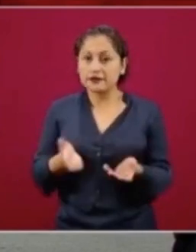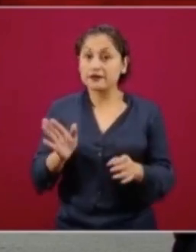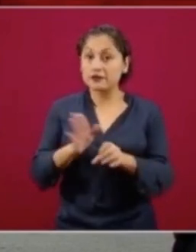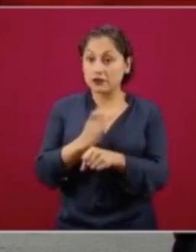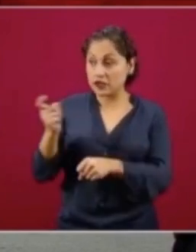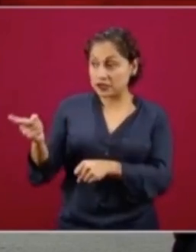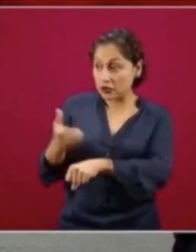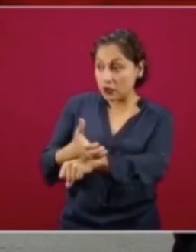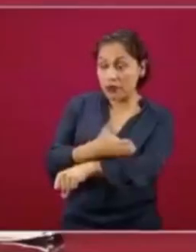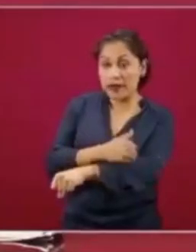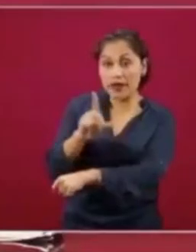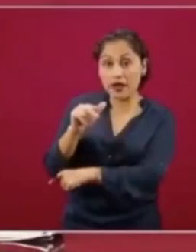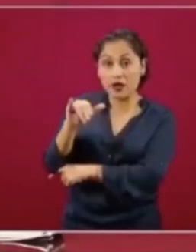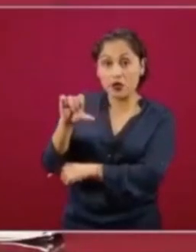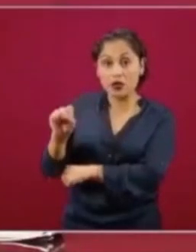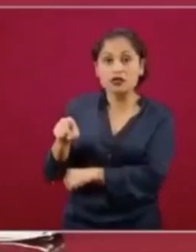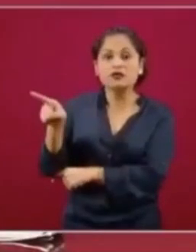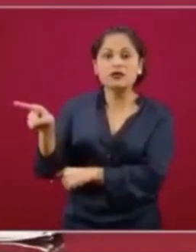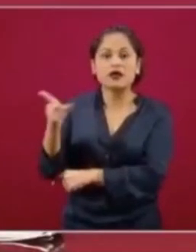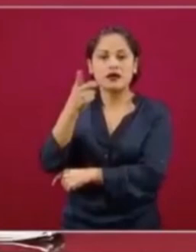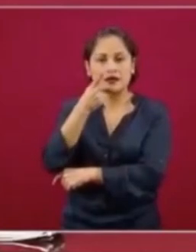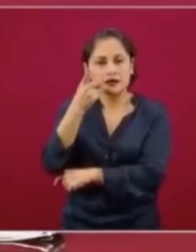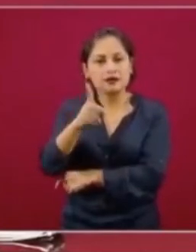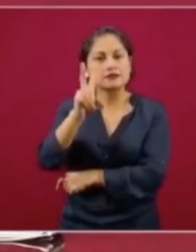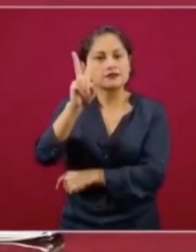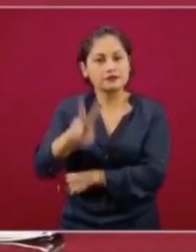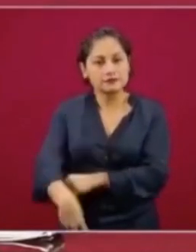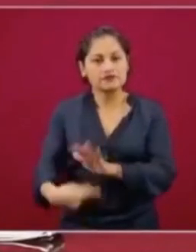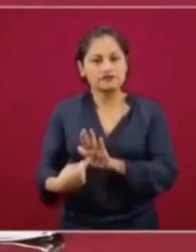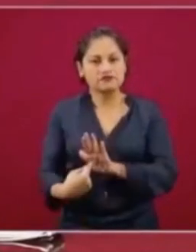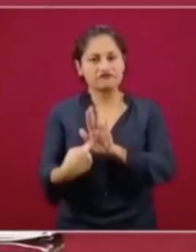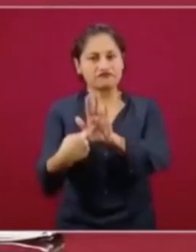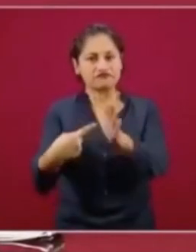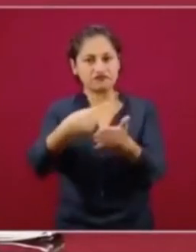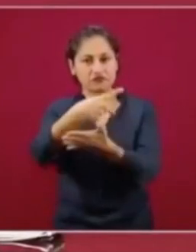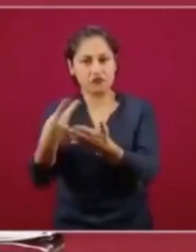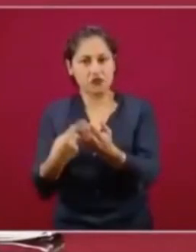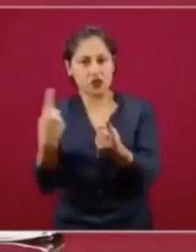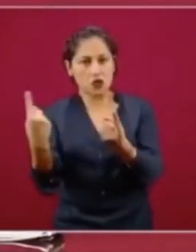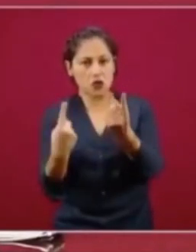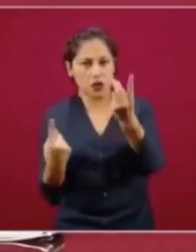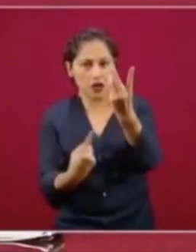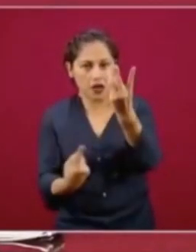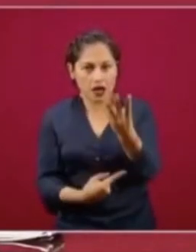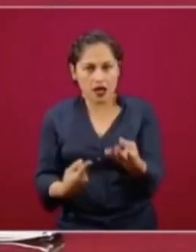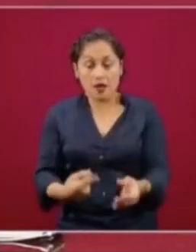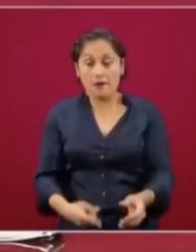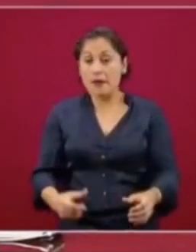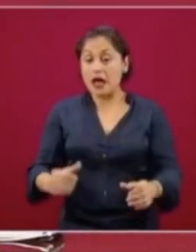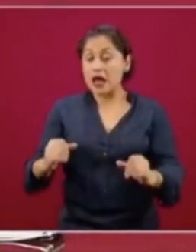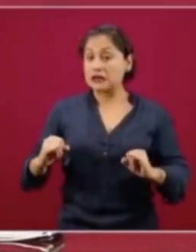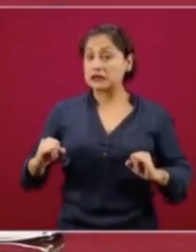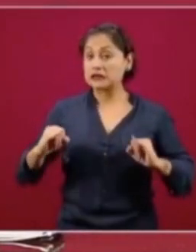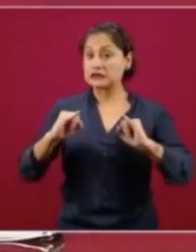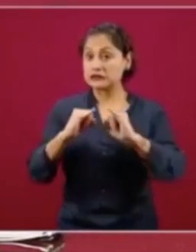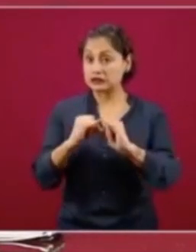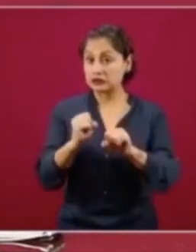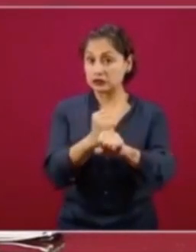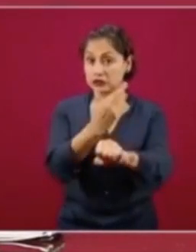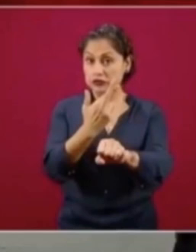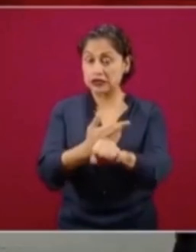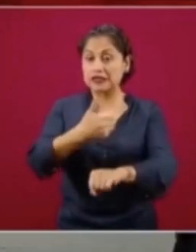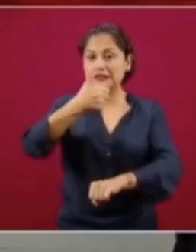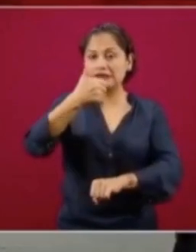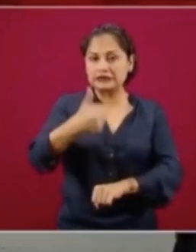presentando acá, estamos más de seis instituciones y también nos faltó el Banco de Bienestar, comentarlo y decirlo,